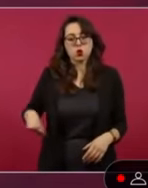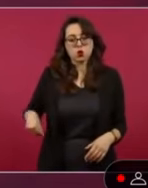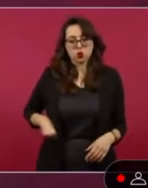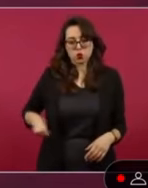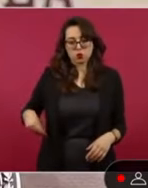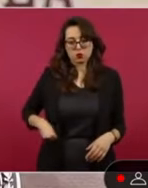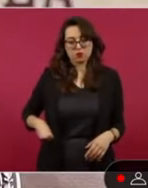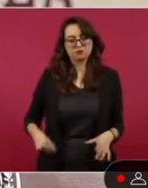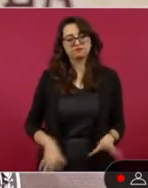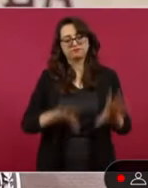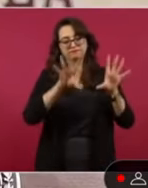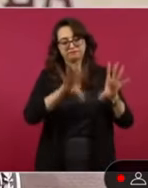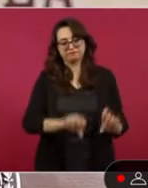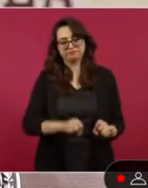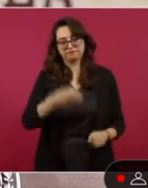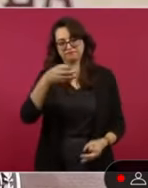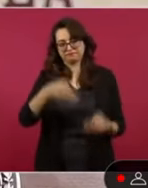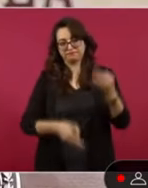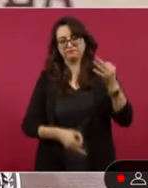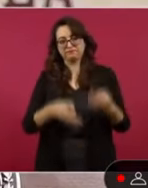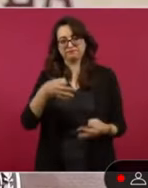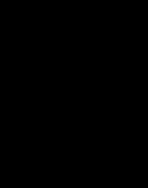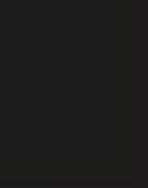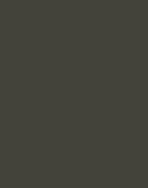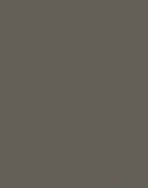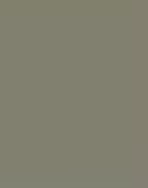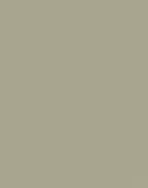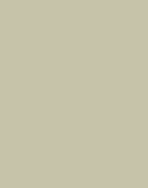responsables sean sujetos a proceso.